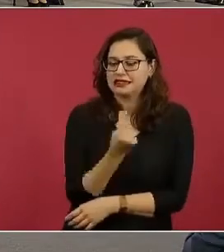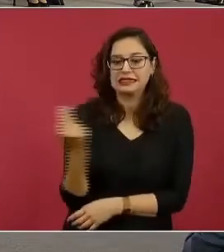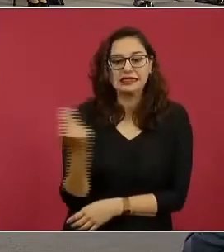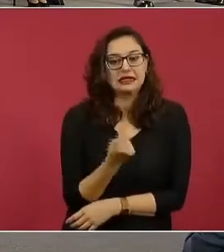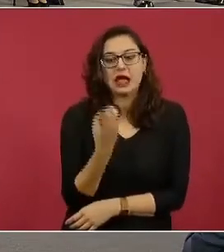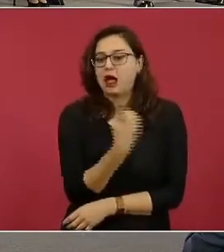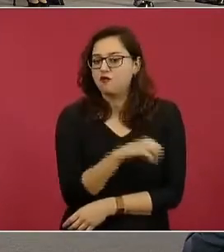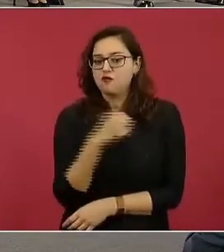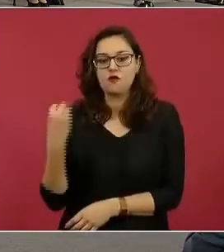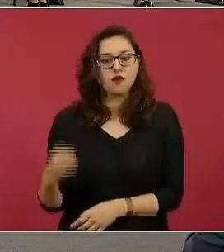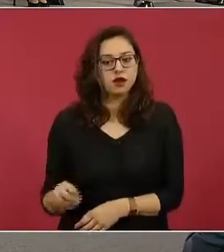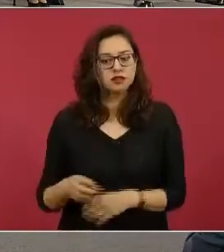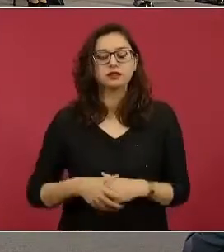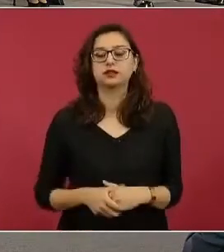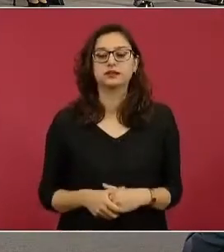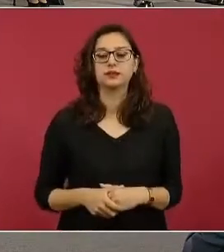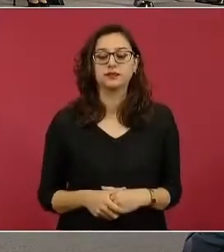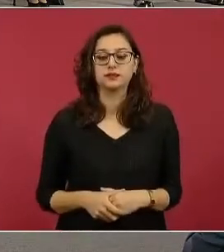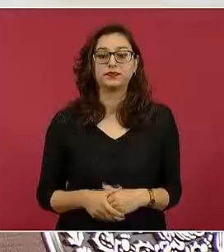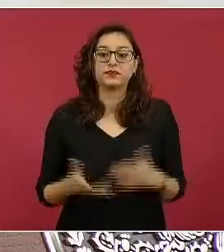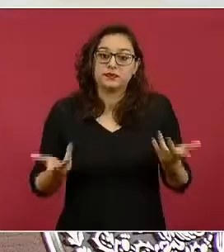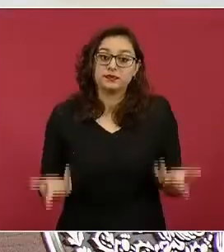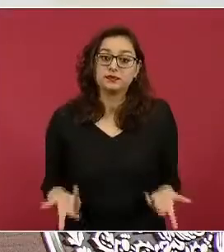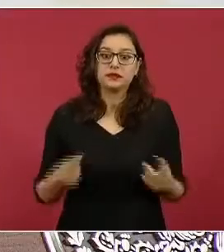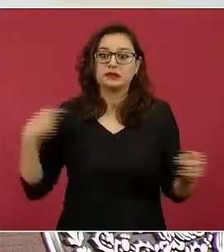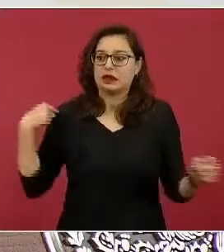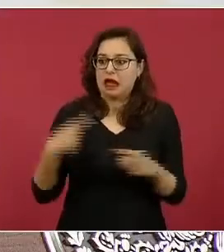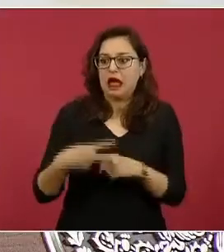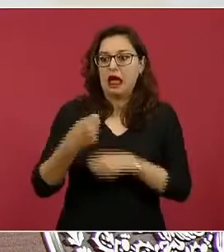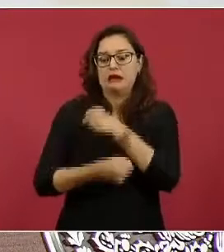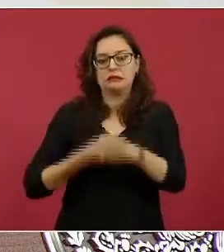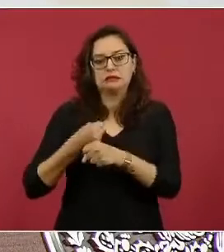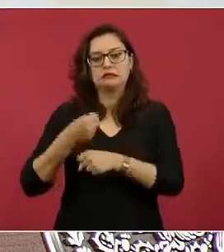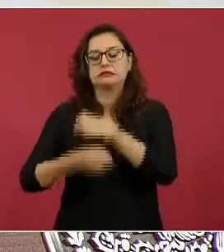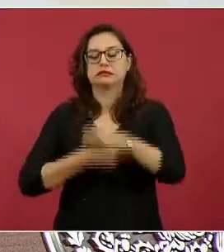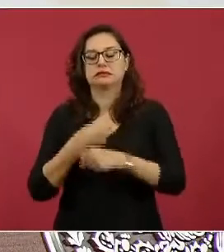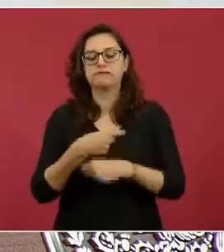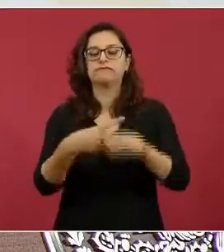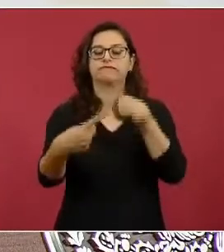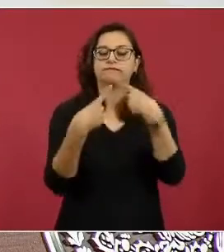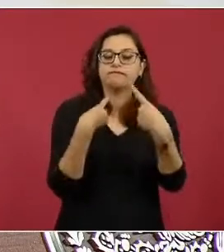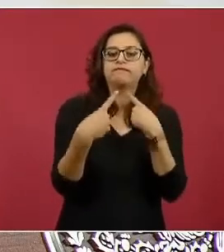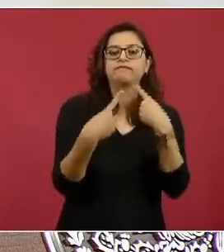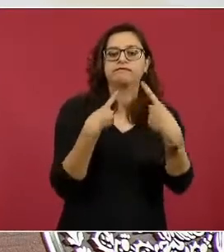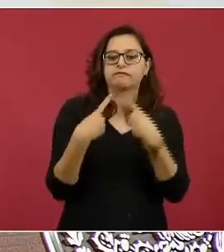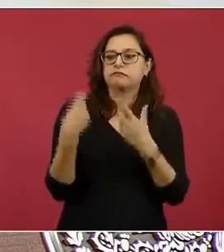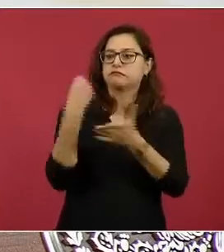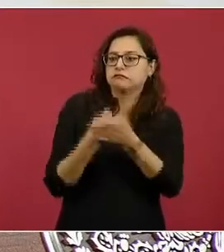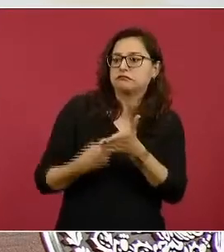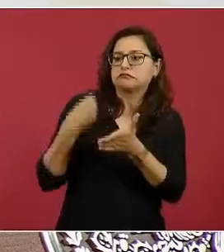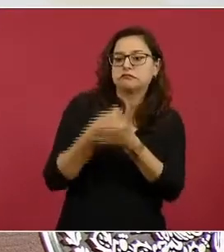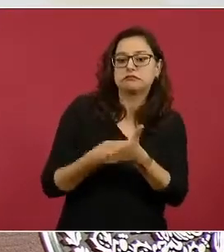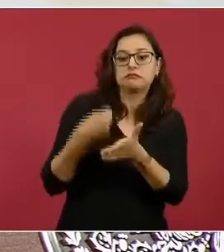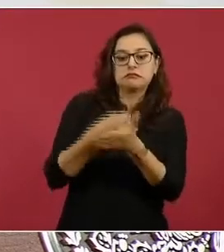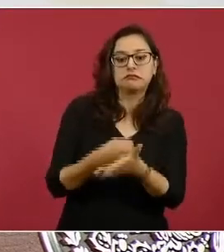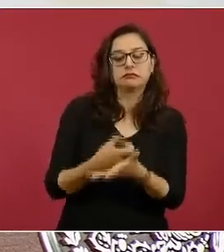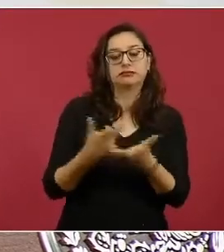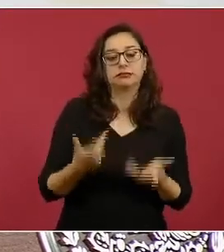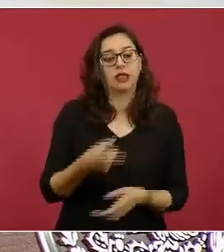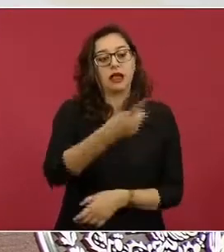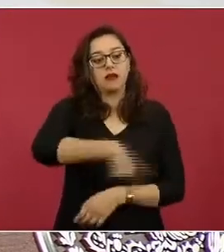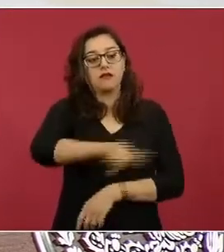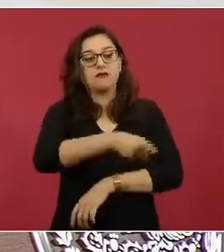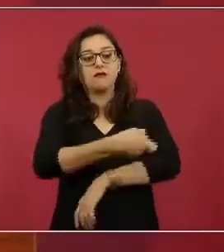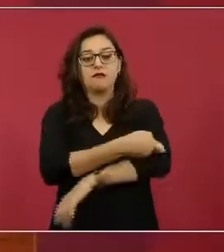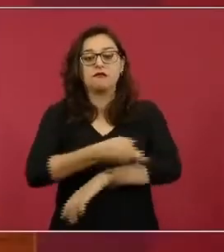Insistimos en diálogo estos años con las familias. Sabemos que una de las solicitudes, una de